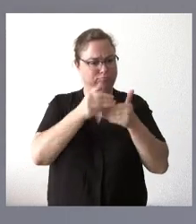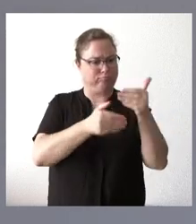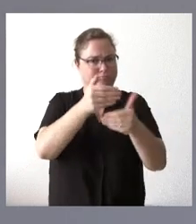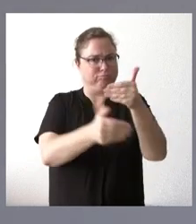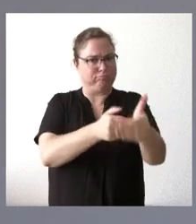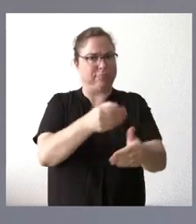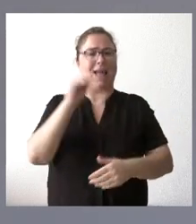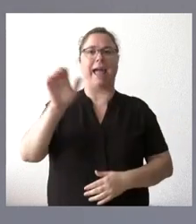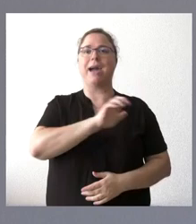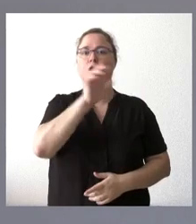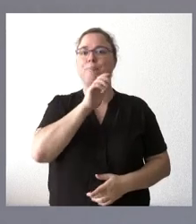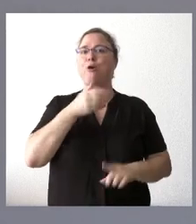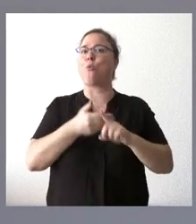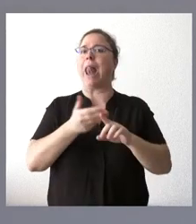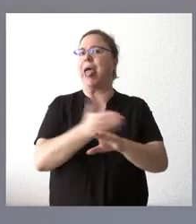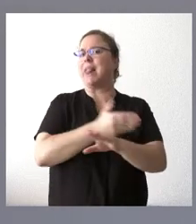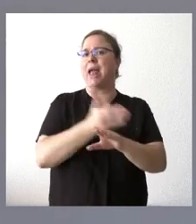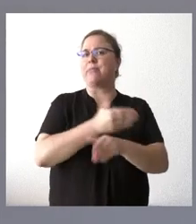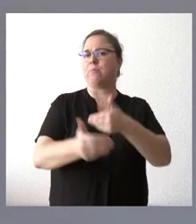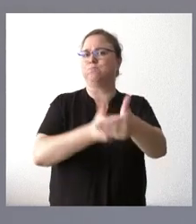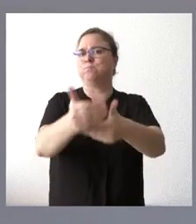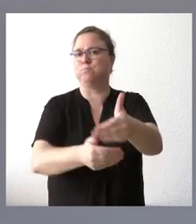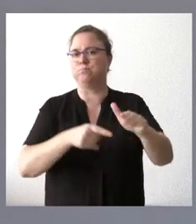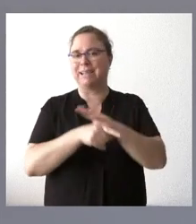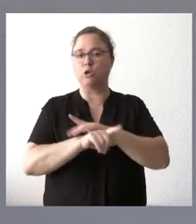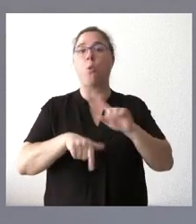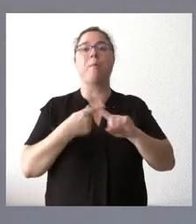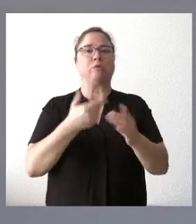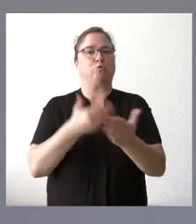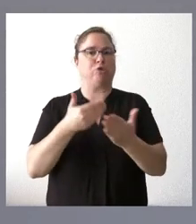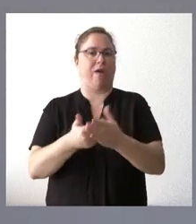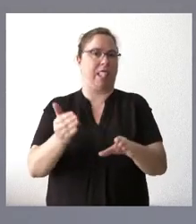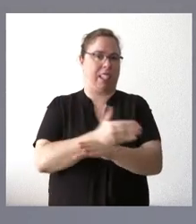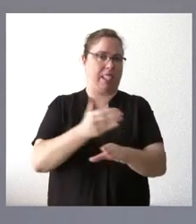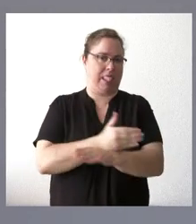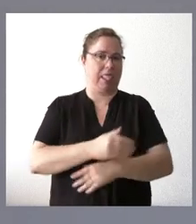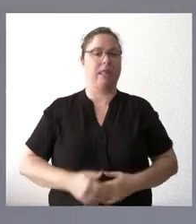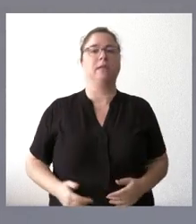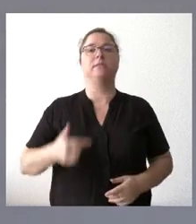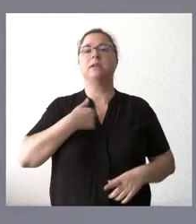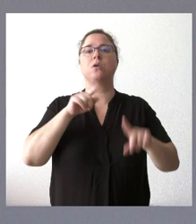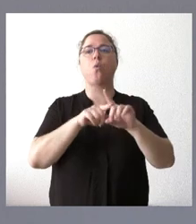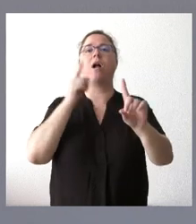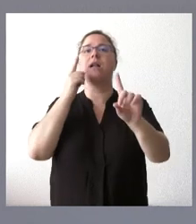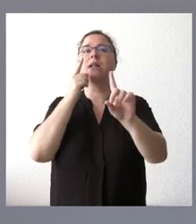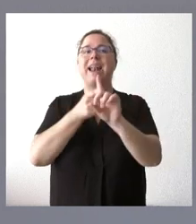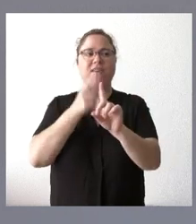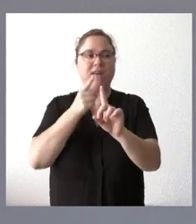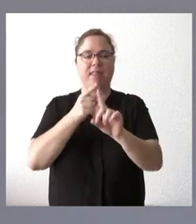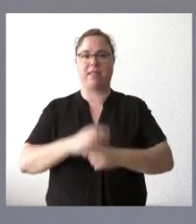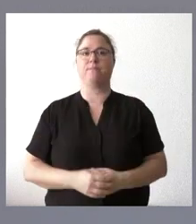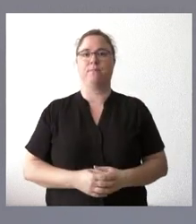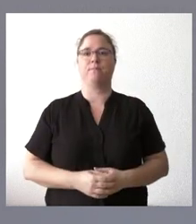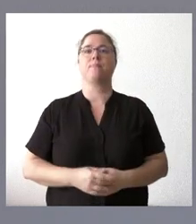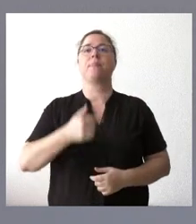europeos, de ir adelantando su gestión e ir adelantando su justificación. Sirva esta referencia simplemente para señalar que